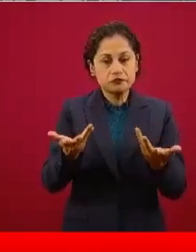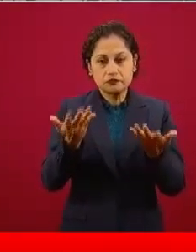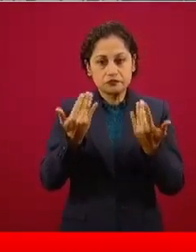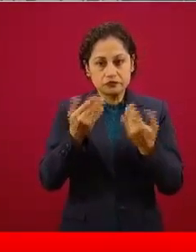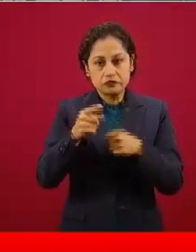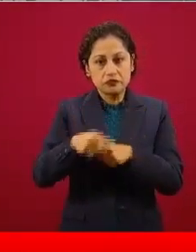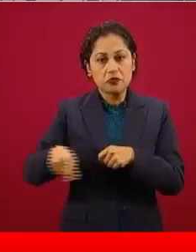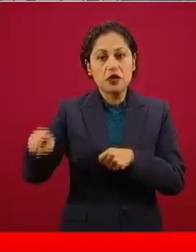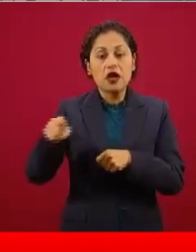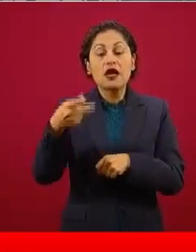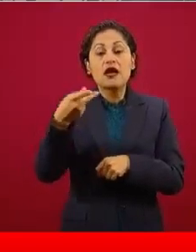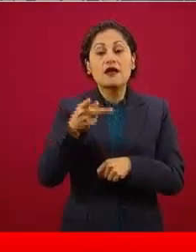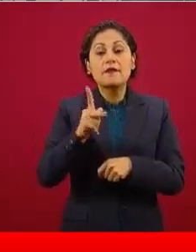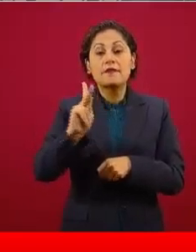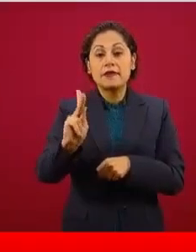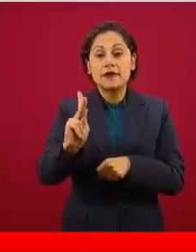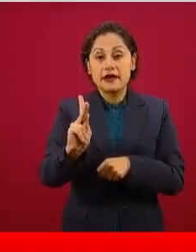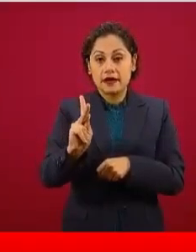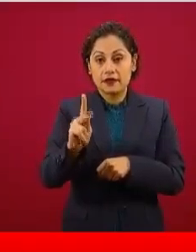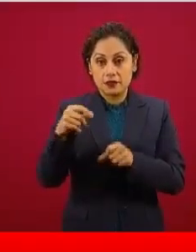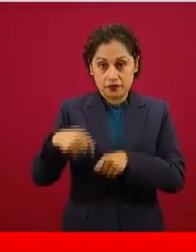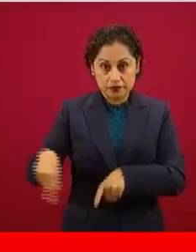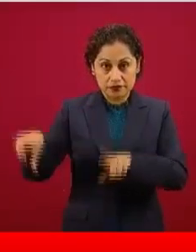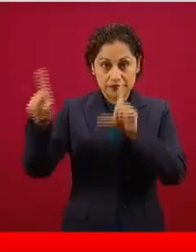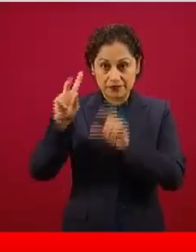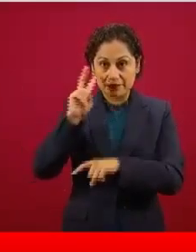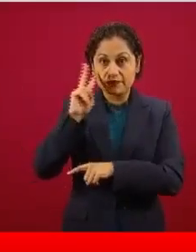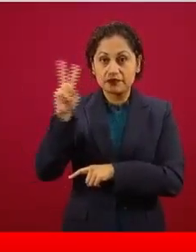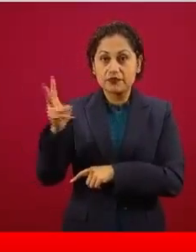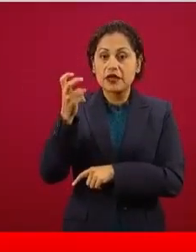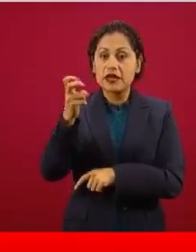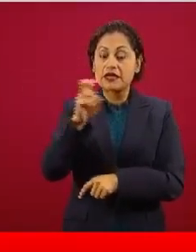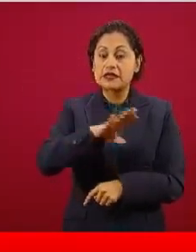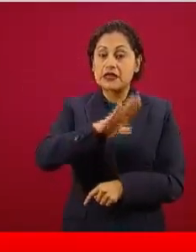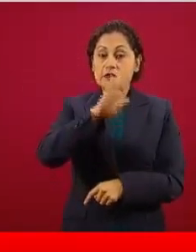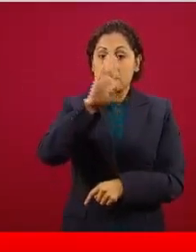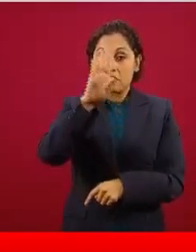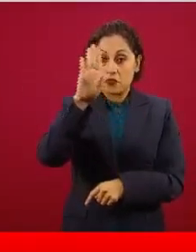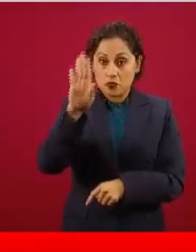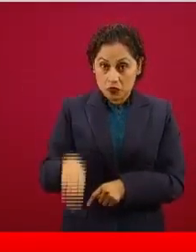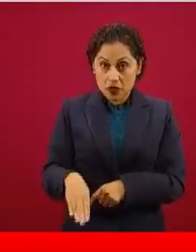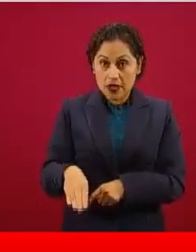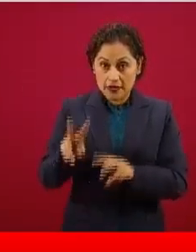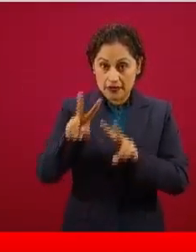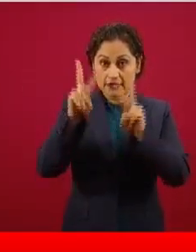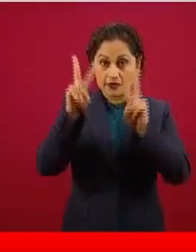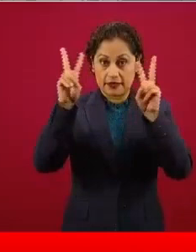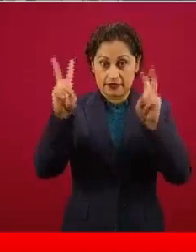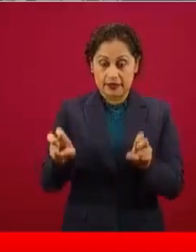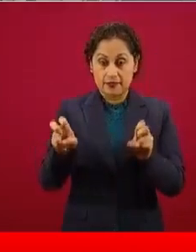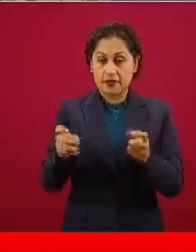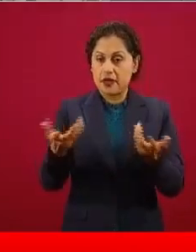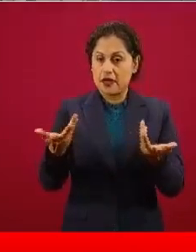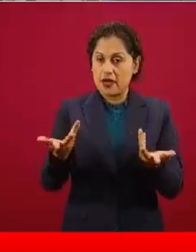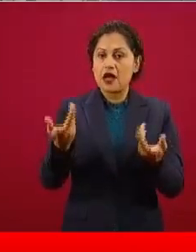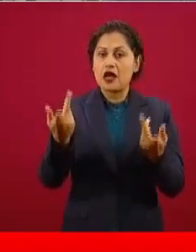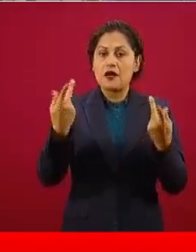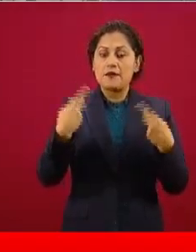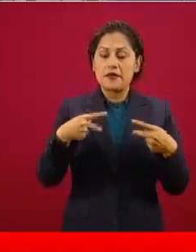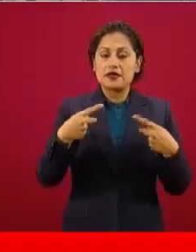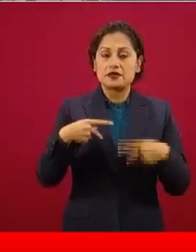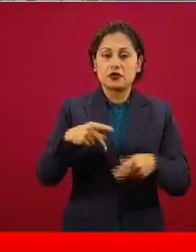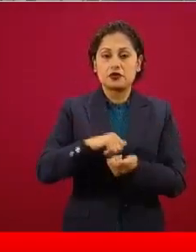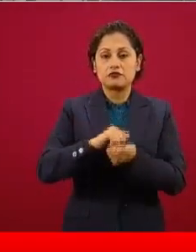de COVID. En cambio, cuando vemos en la siguiente diapositiva la mortalidad o la letalidad, la ocurrencia de casos fatales,